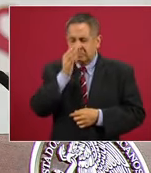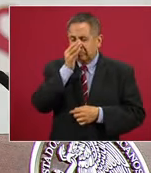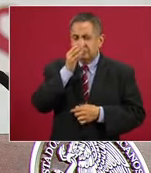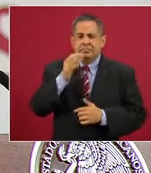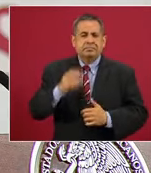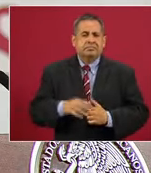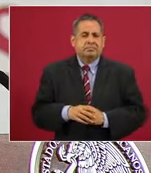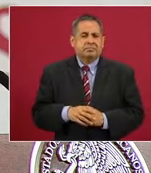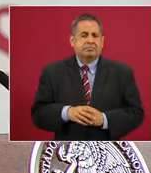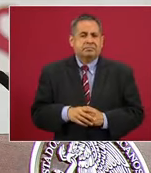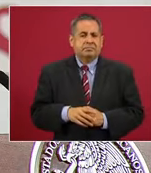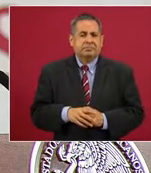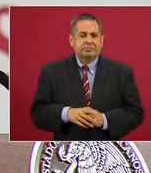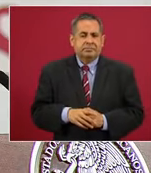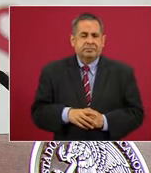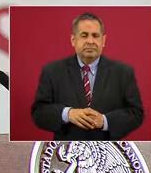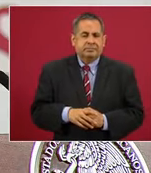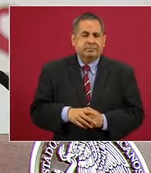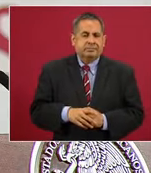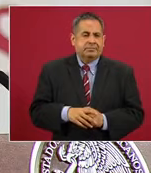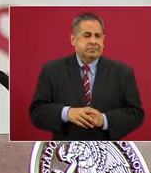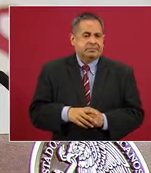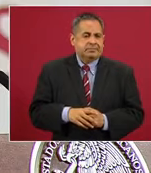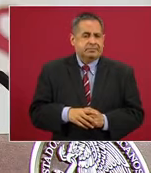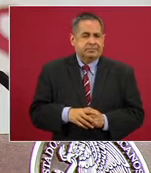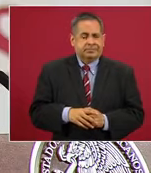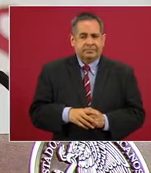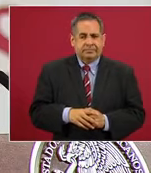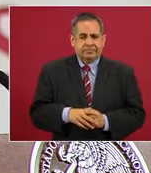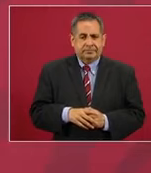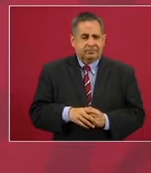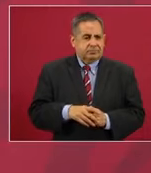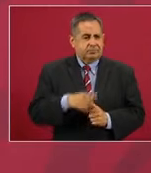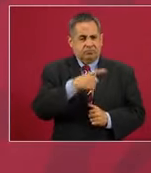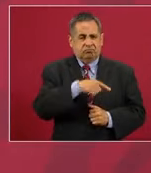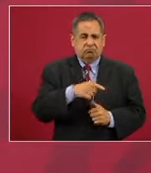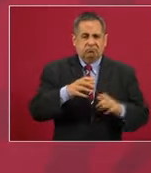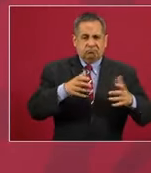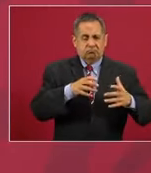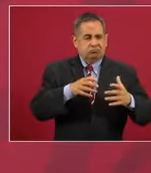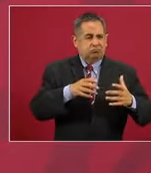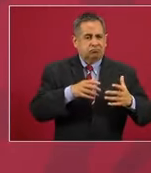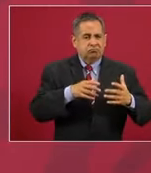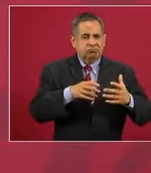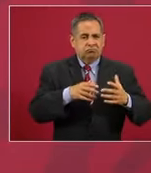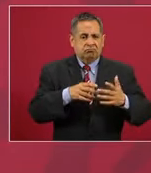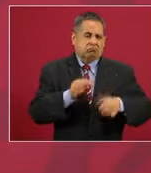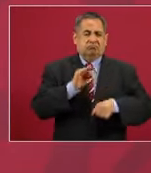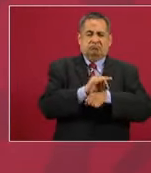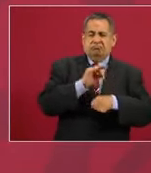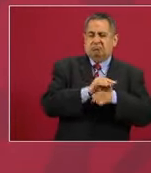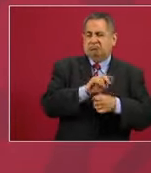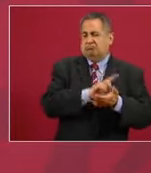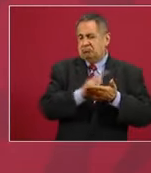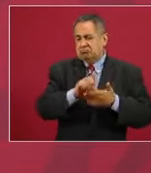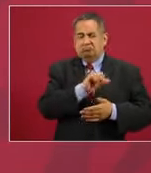sea, los defensores de los derechos de la mujer